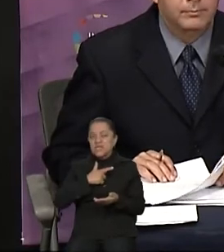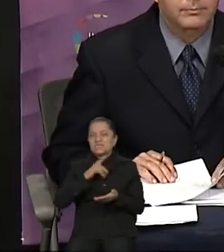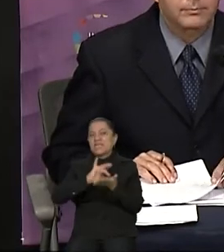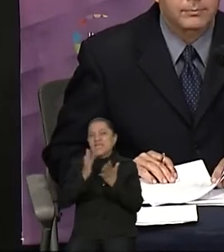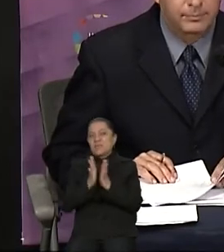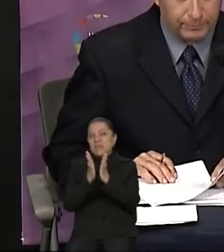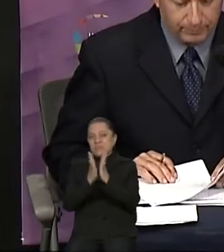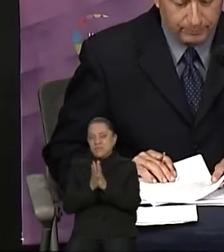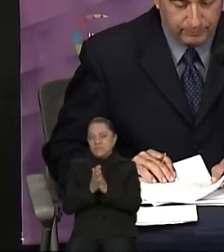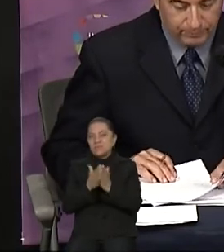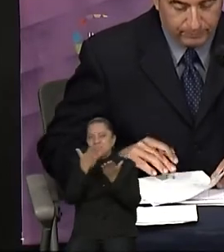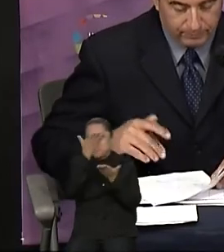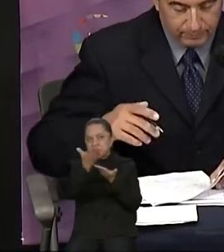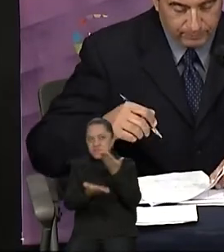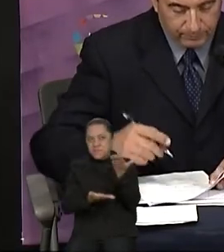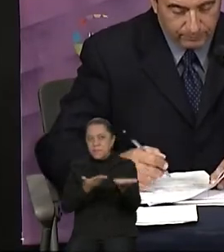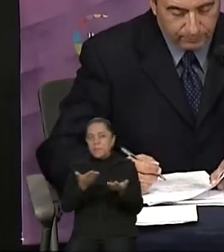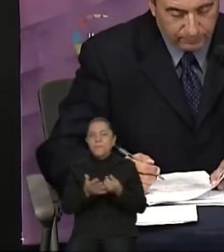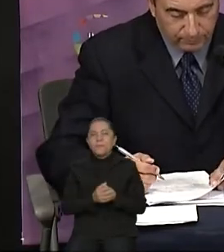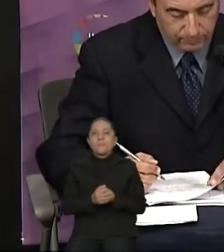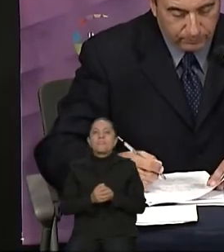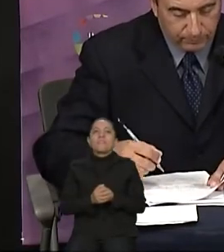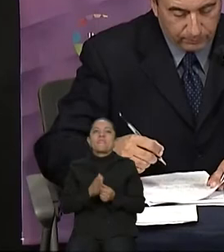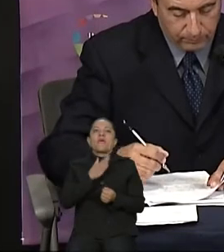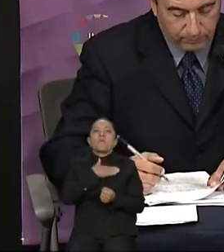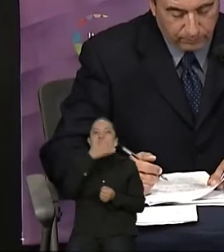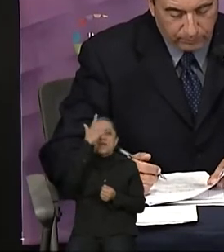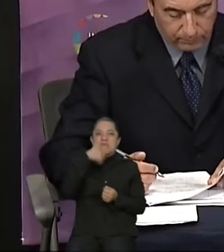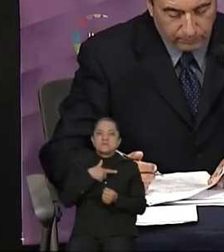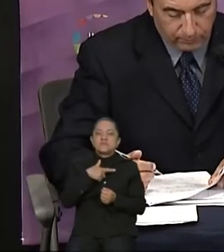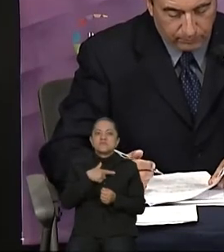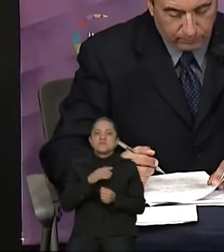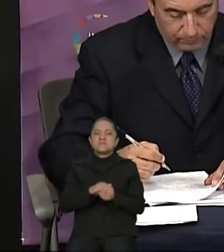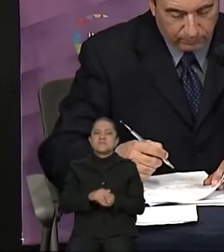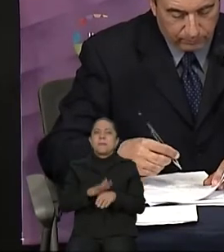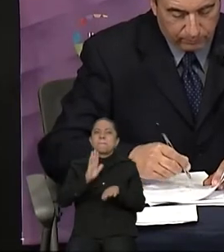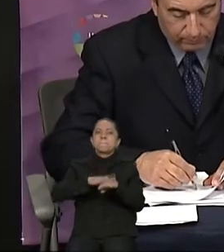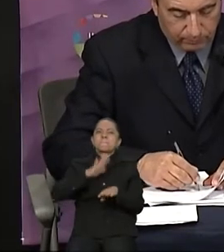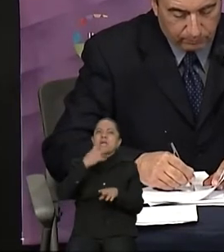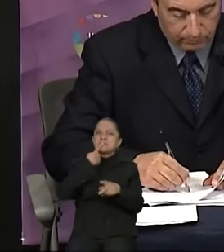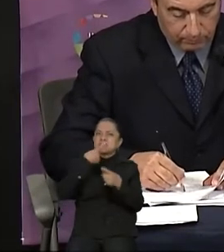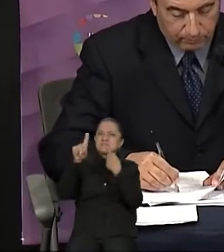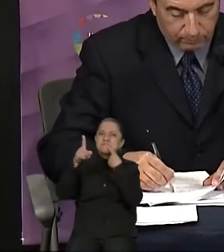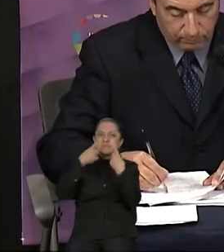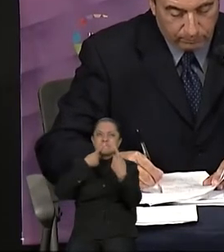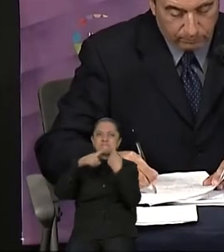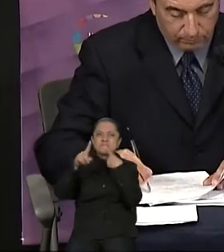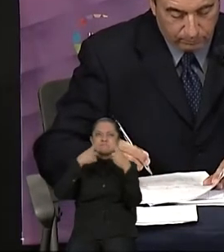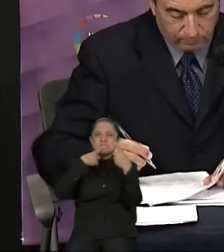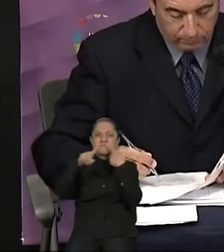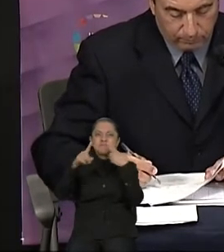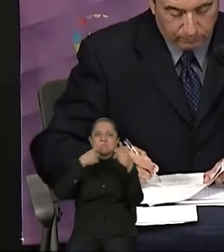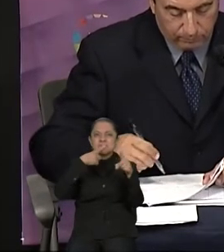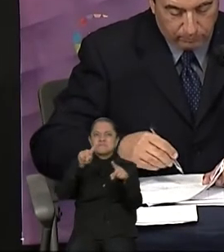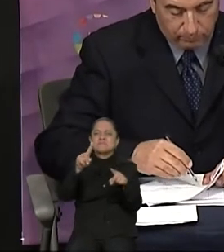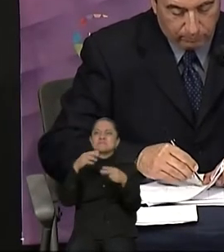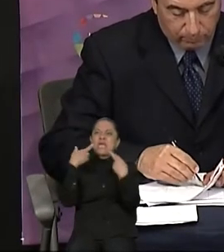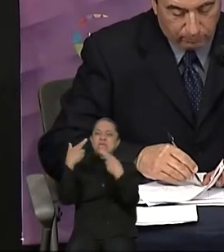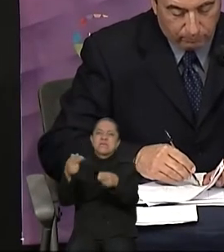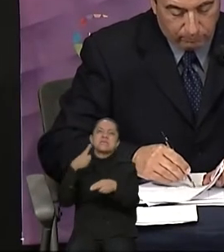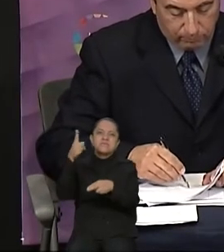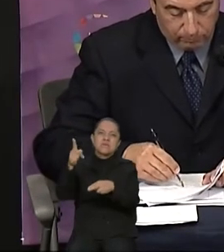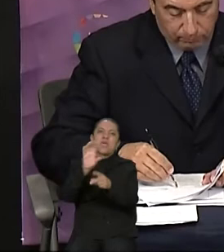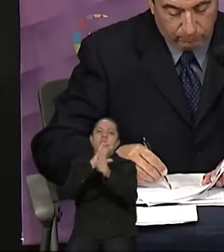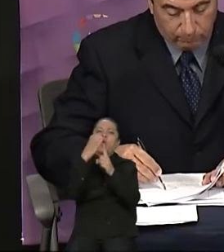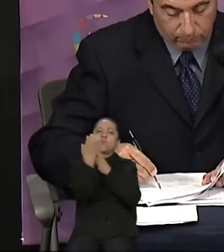noches. La mayoría de las quejas que recibe la Comisión Estatal de Derechos Humanos de Morelos se